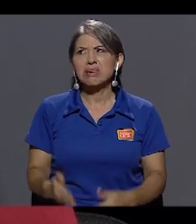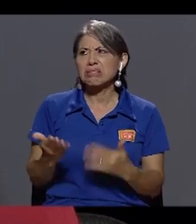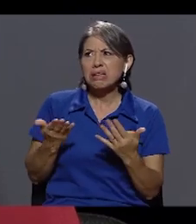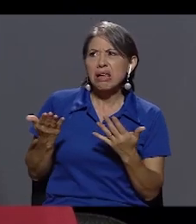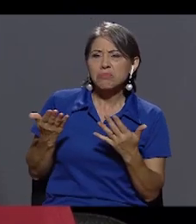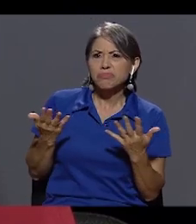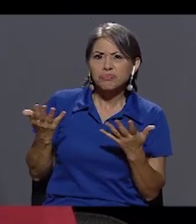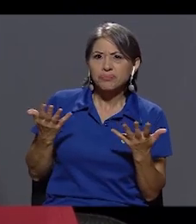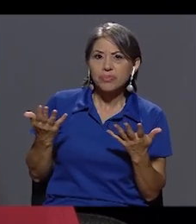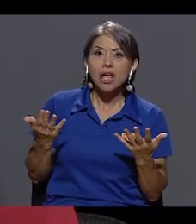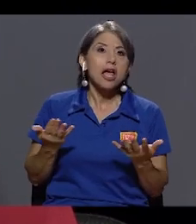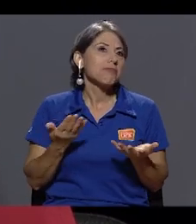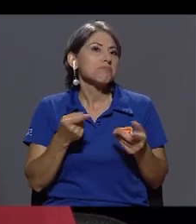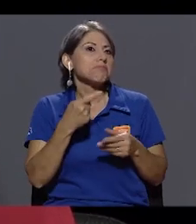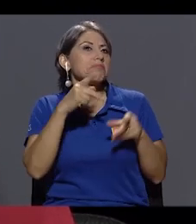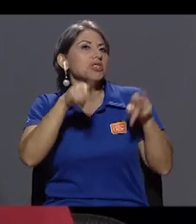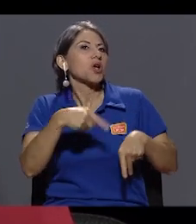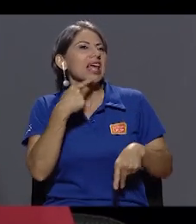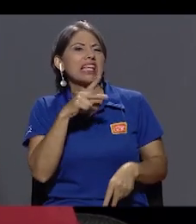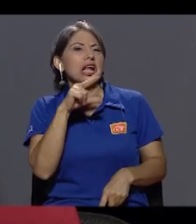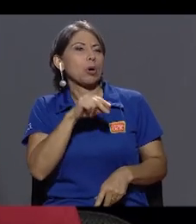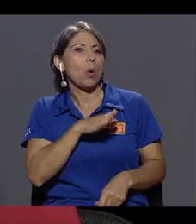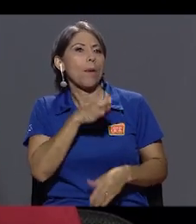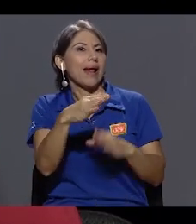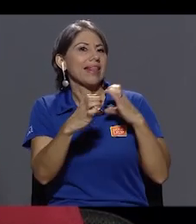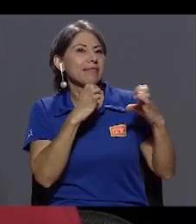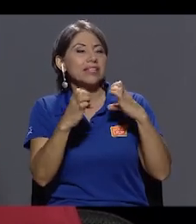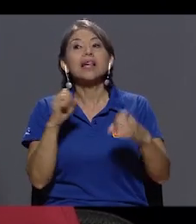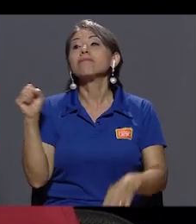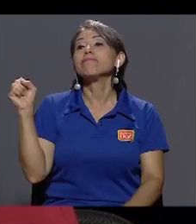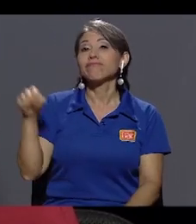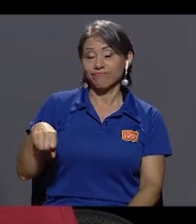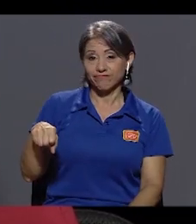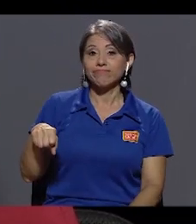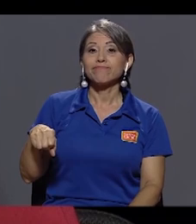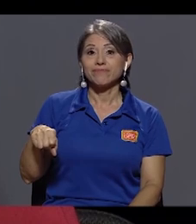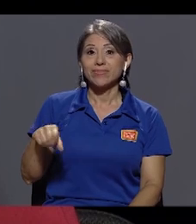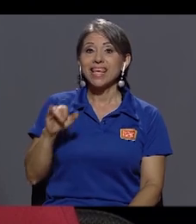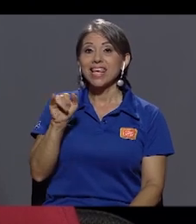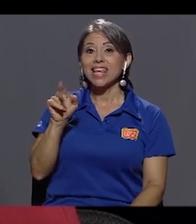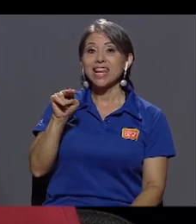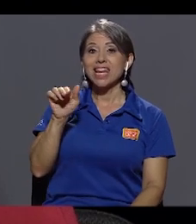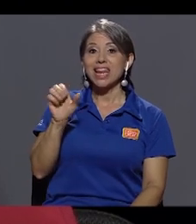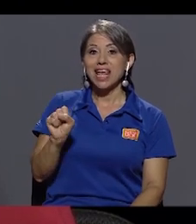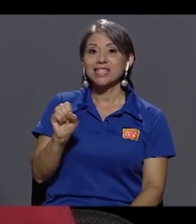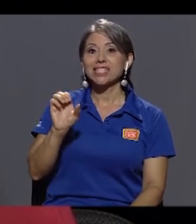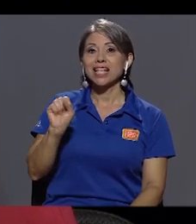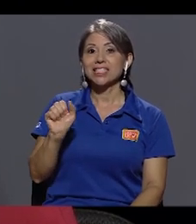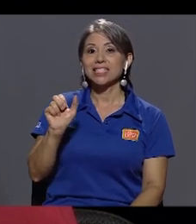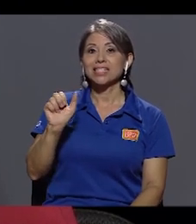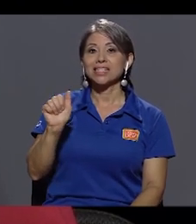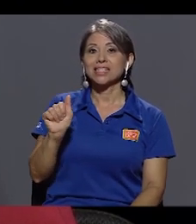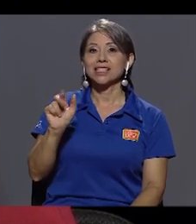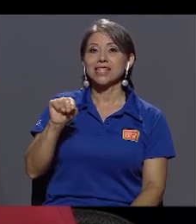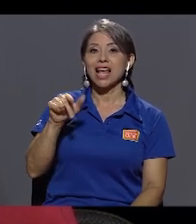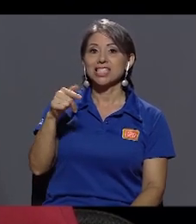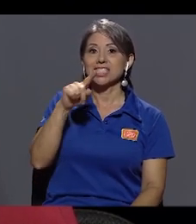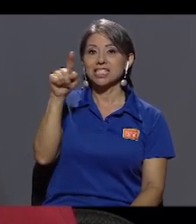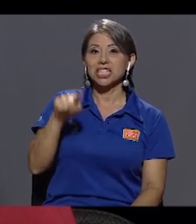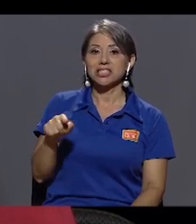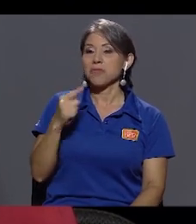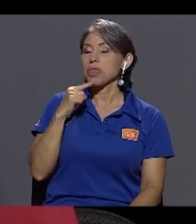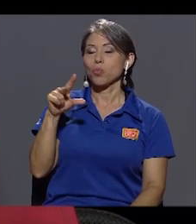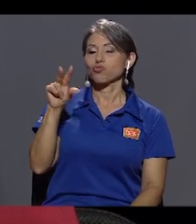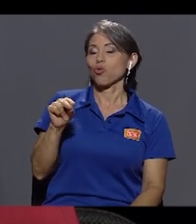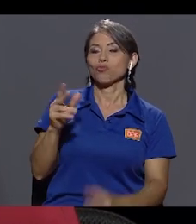¿De qué? ¿En qué sentido? De ir a la entrevista. Sí. Inés Sánchez no quiso ir. Doña Inés Sánchez no quiso